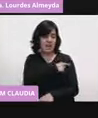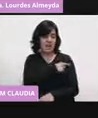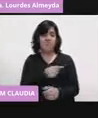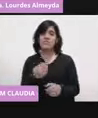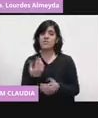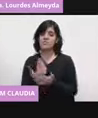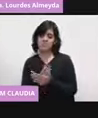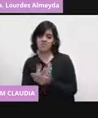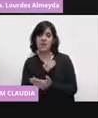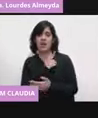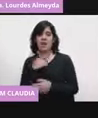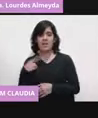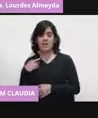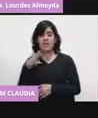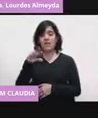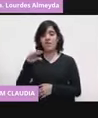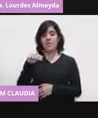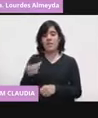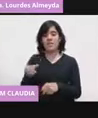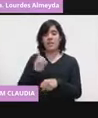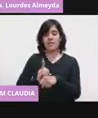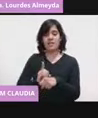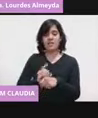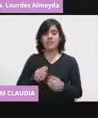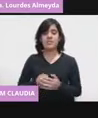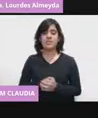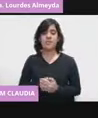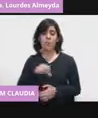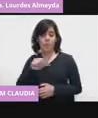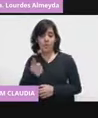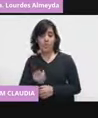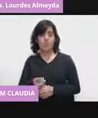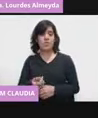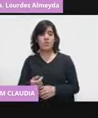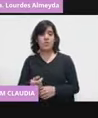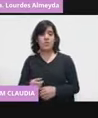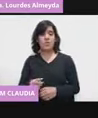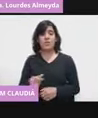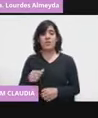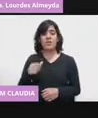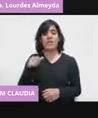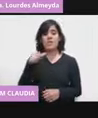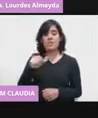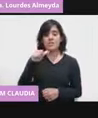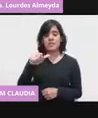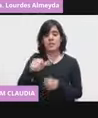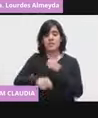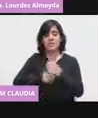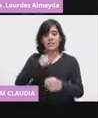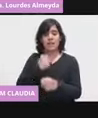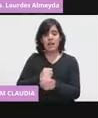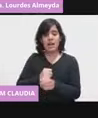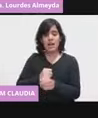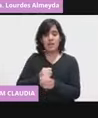Y en los menores de 16 años, por no haberse realizado las pruebas